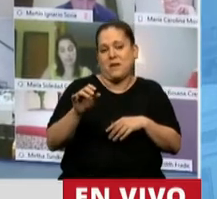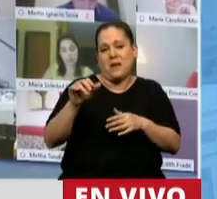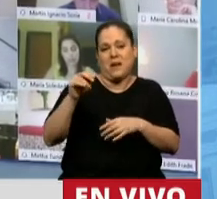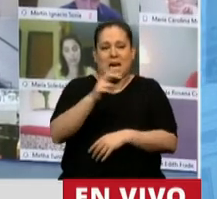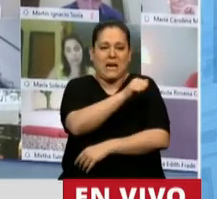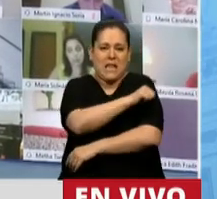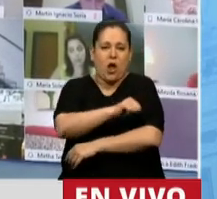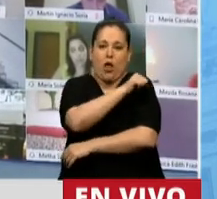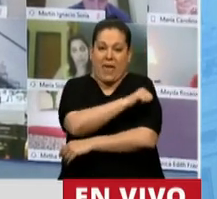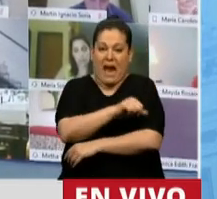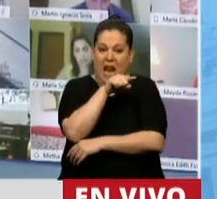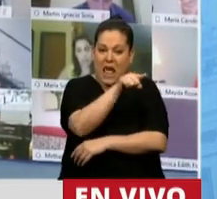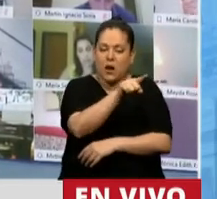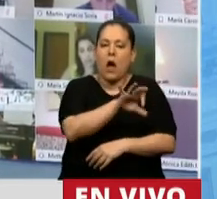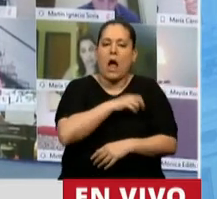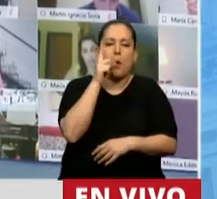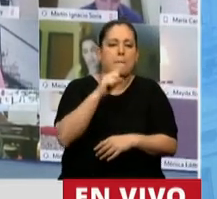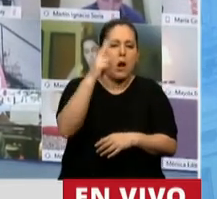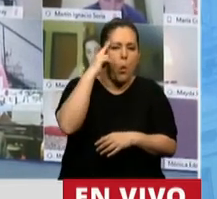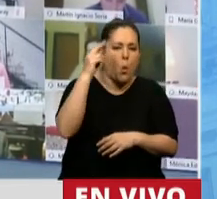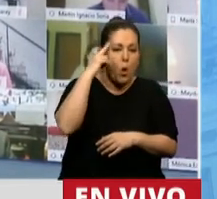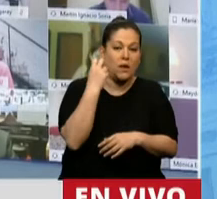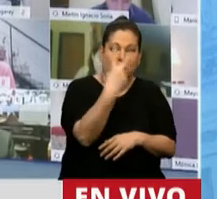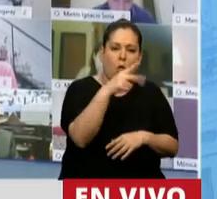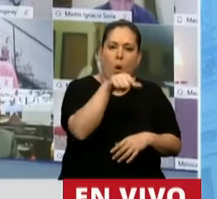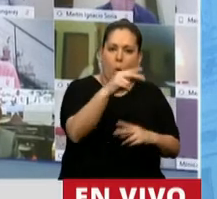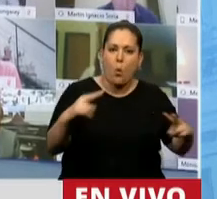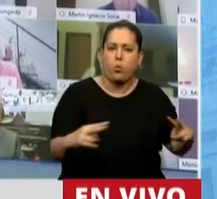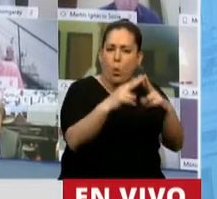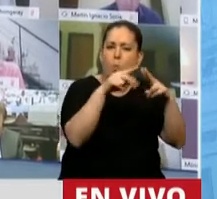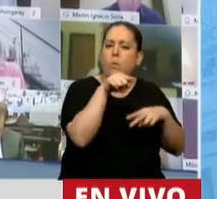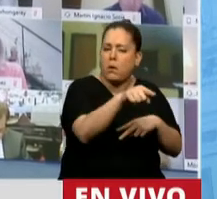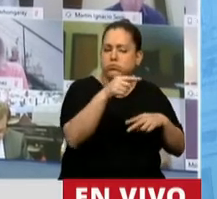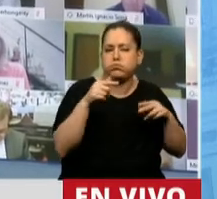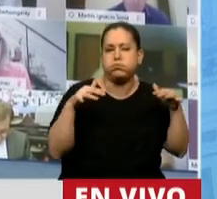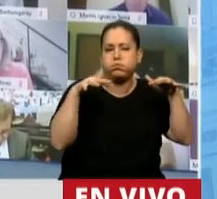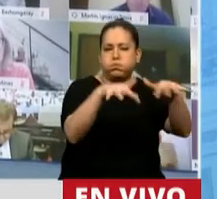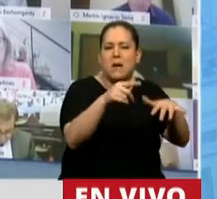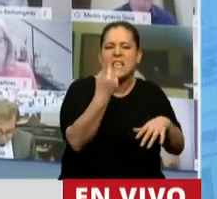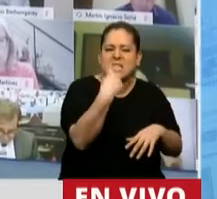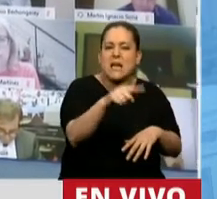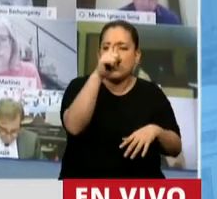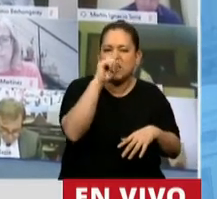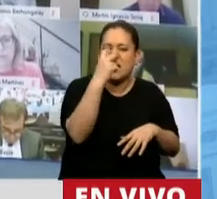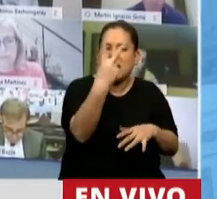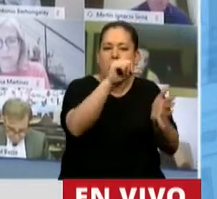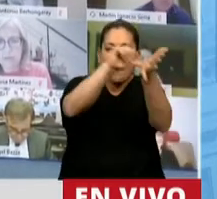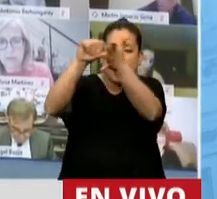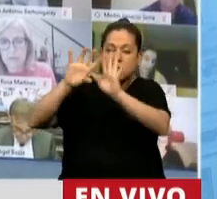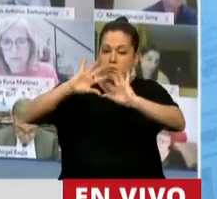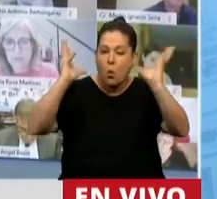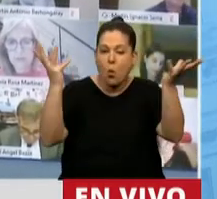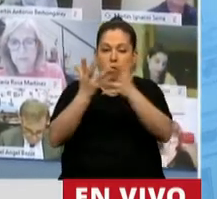en 1992, en la cual participaron 172 países y en cuyos